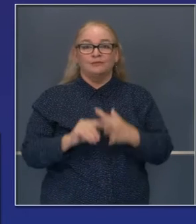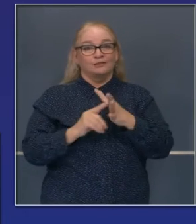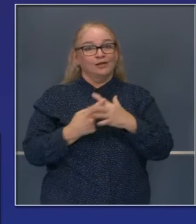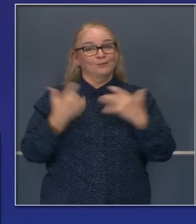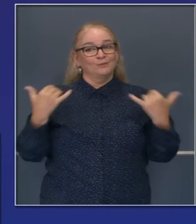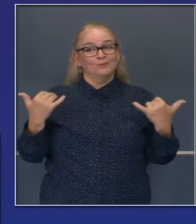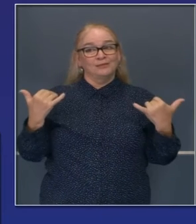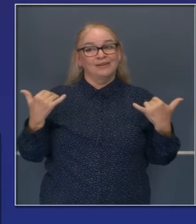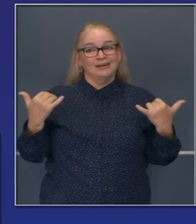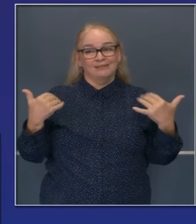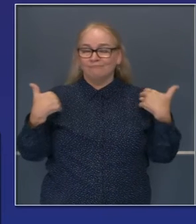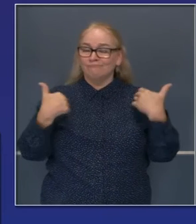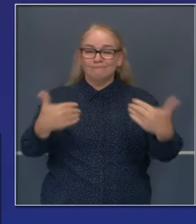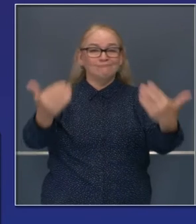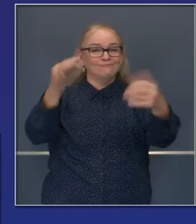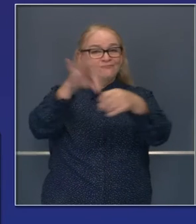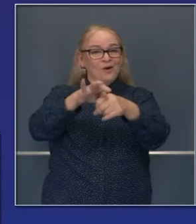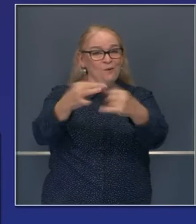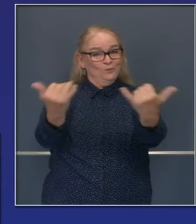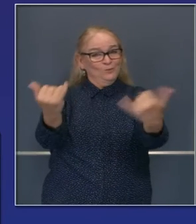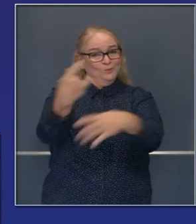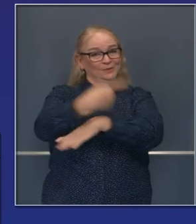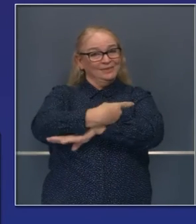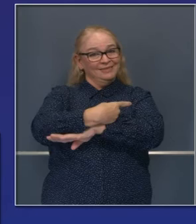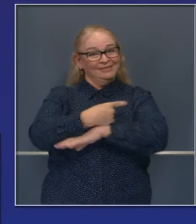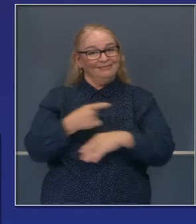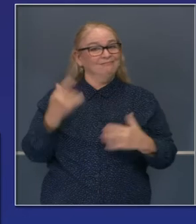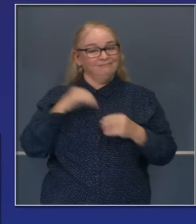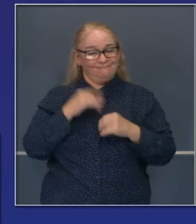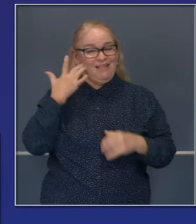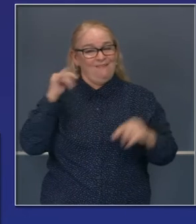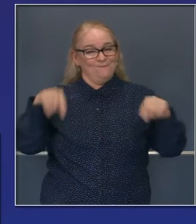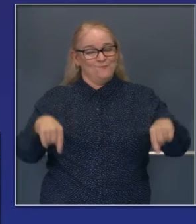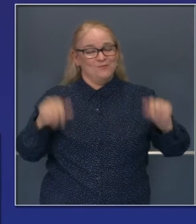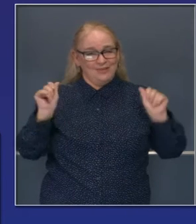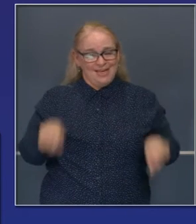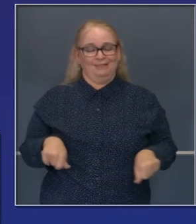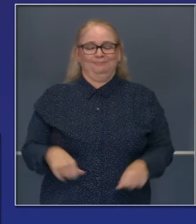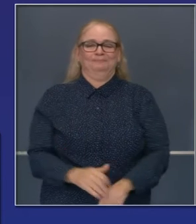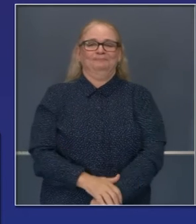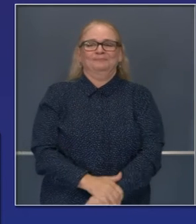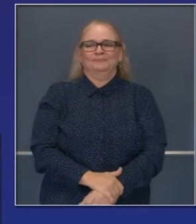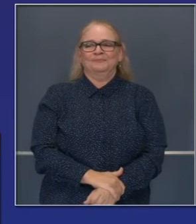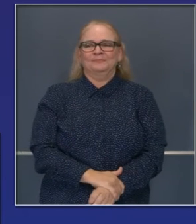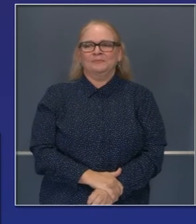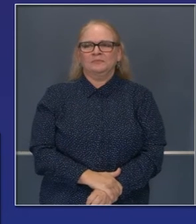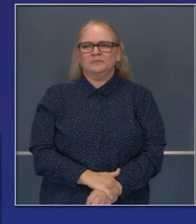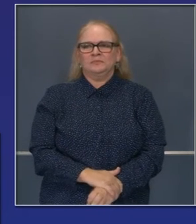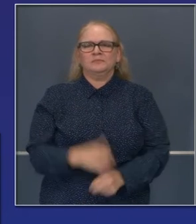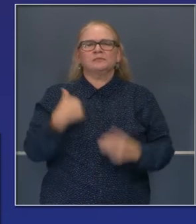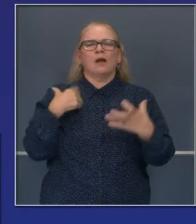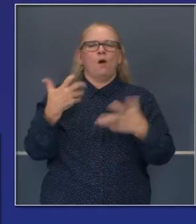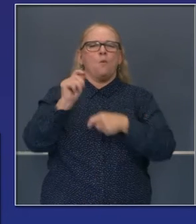Pero a partir de hoy, puede comenzar a votar en el estado de California. Hágalo.